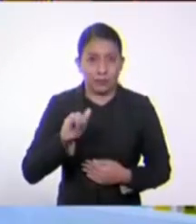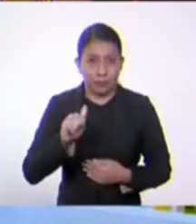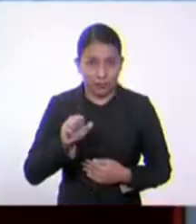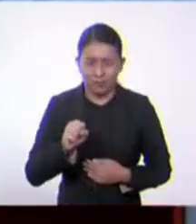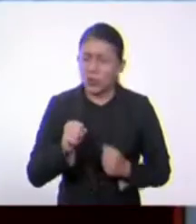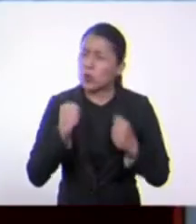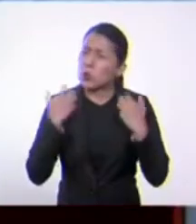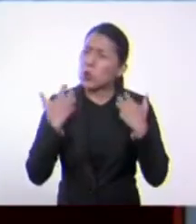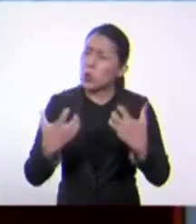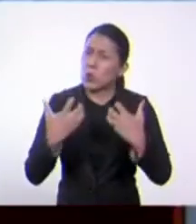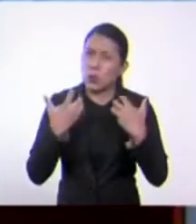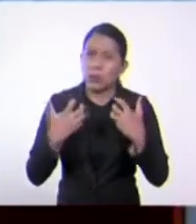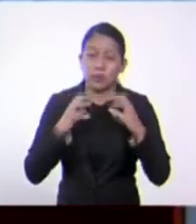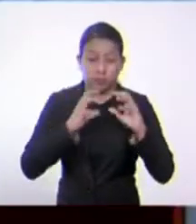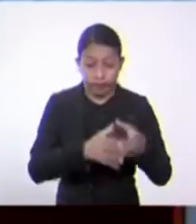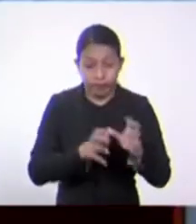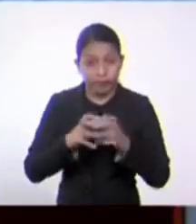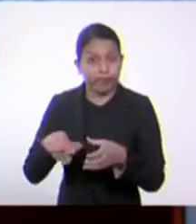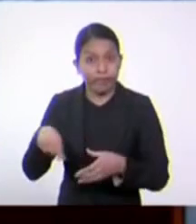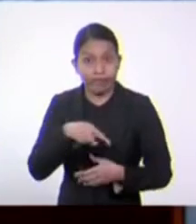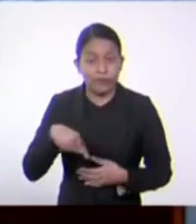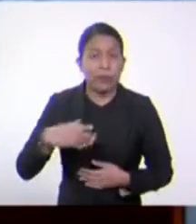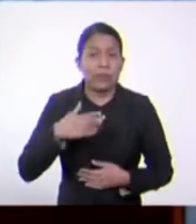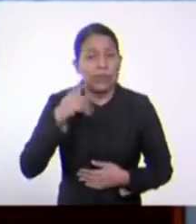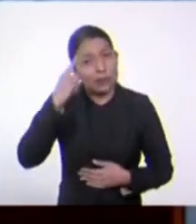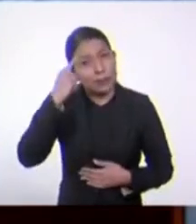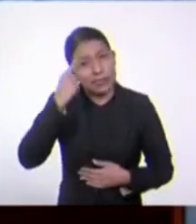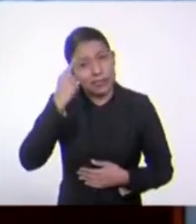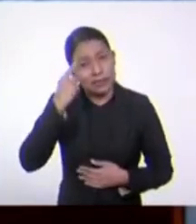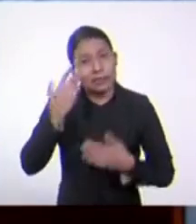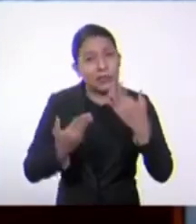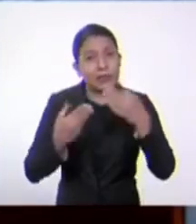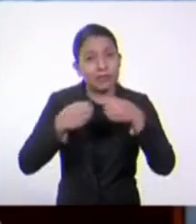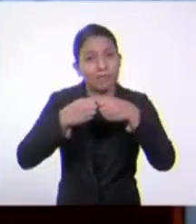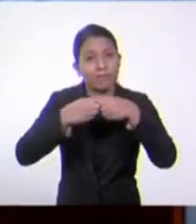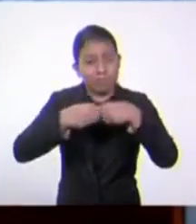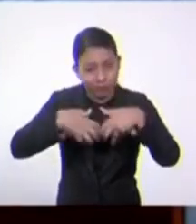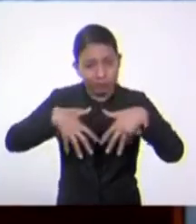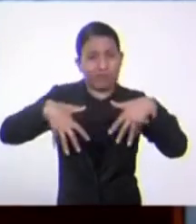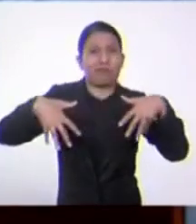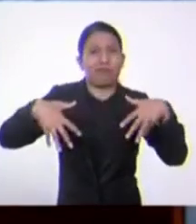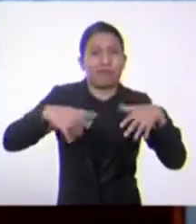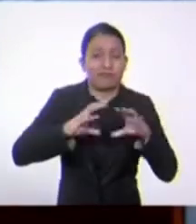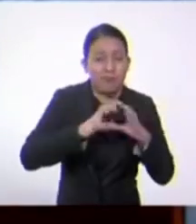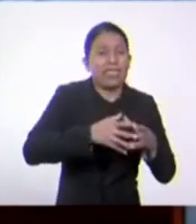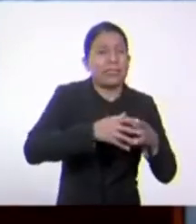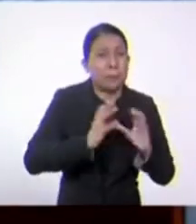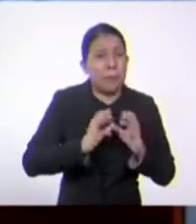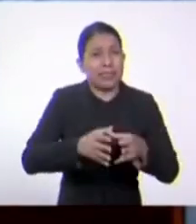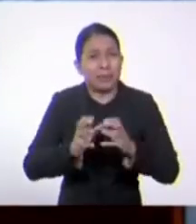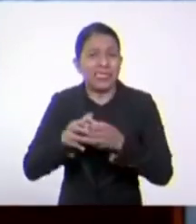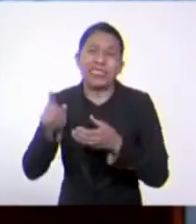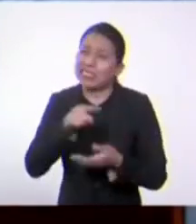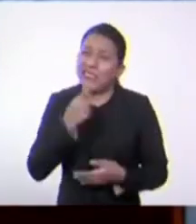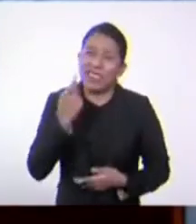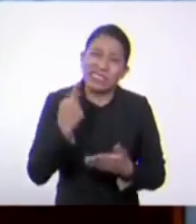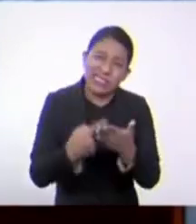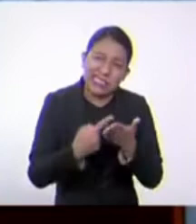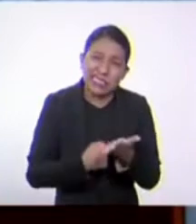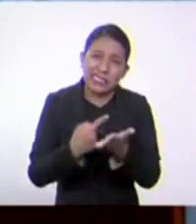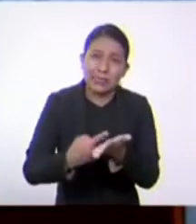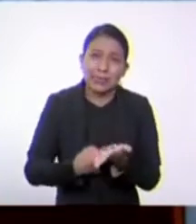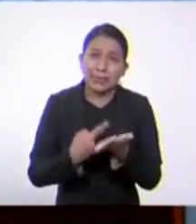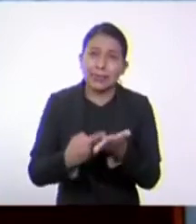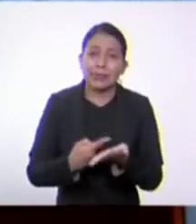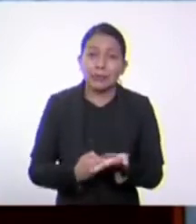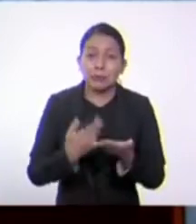los reinos como tal se piensa dividir en otros grupos. Esto está en discusión. Podrían ser